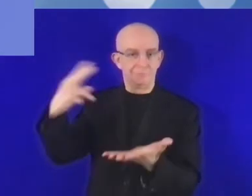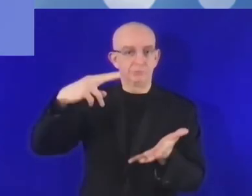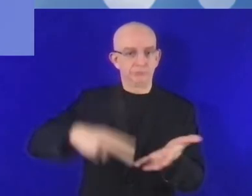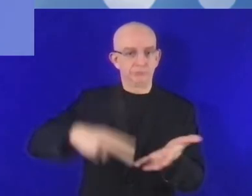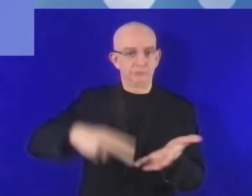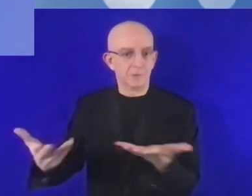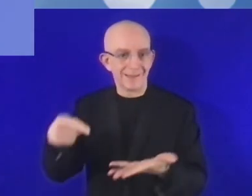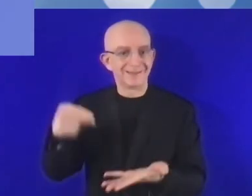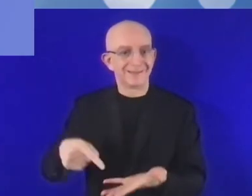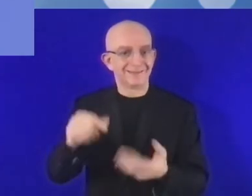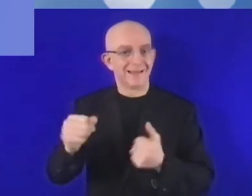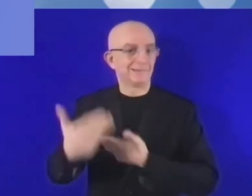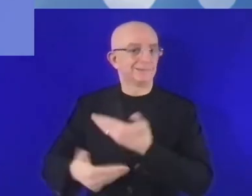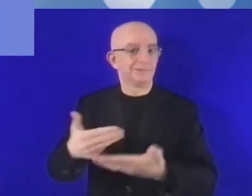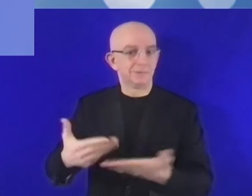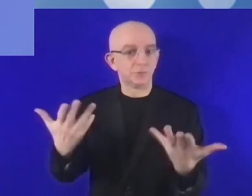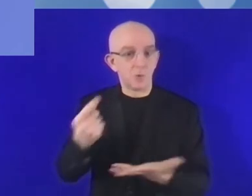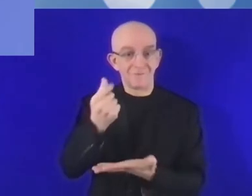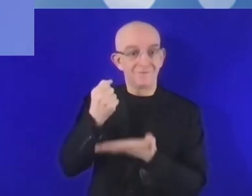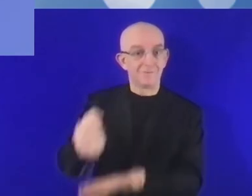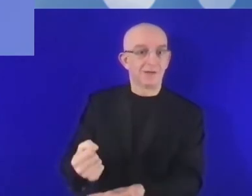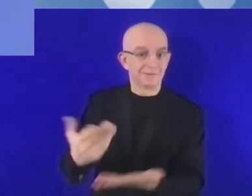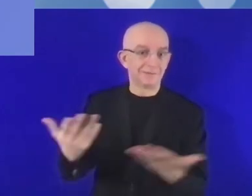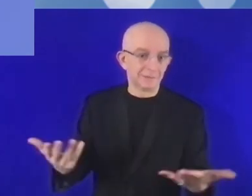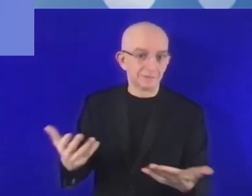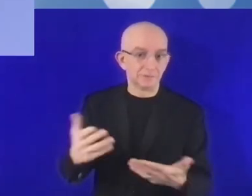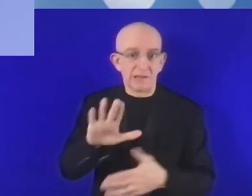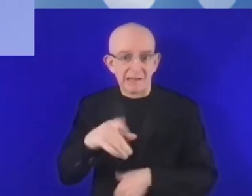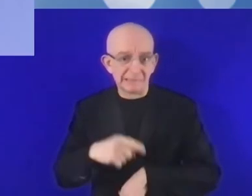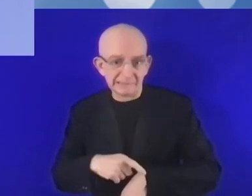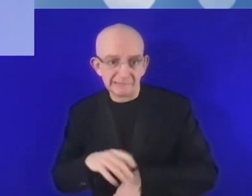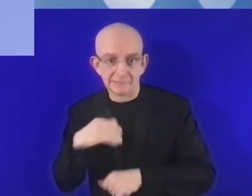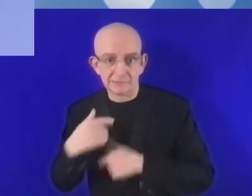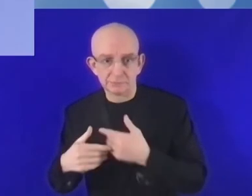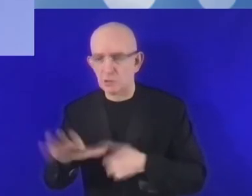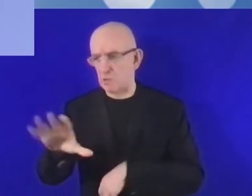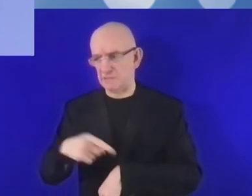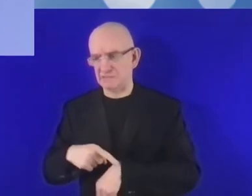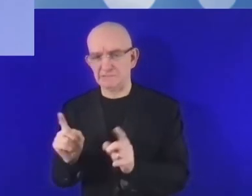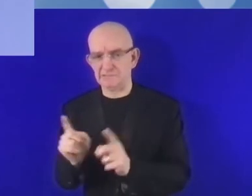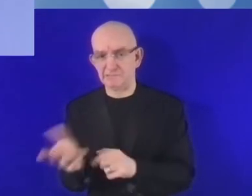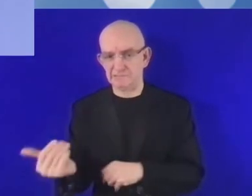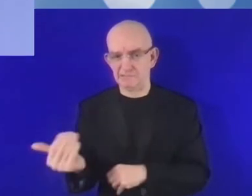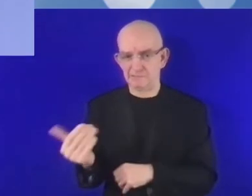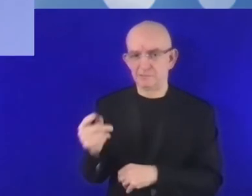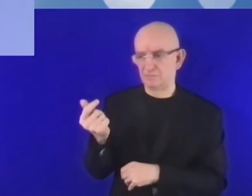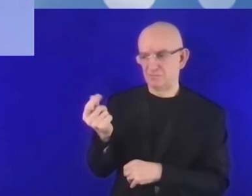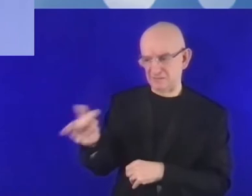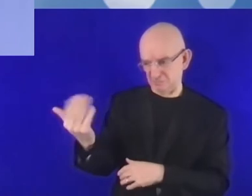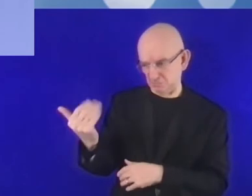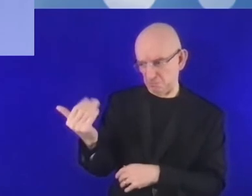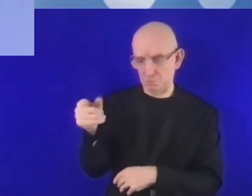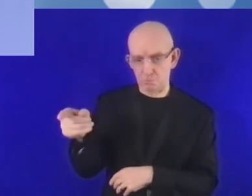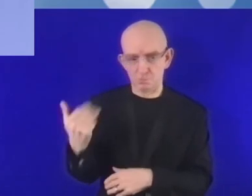por las personas que tienen ideas innovadoras. Todavía disponen de 30